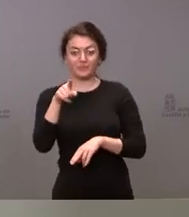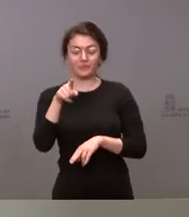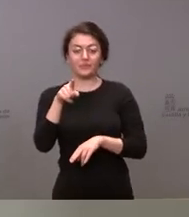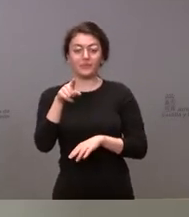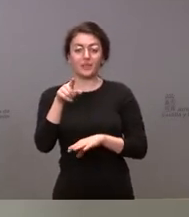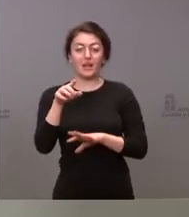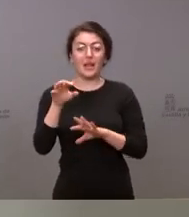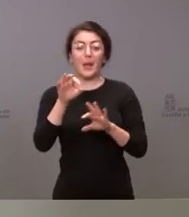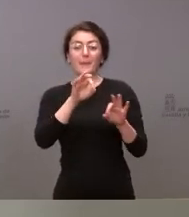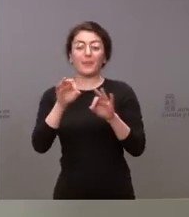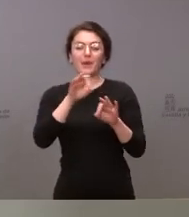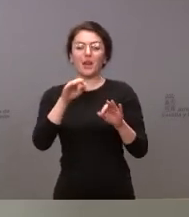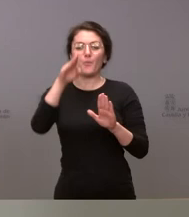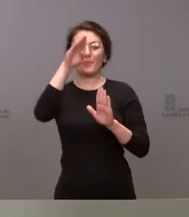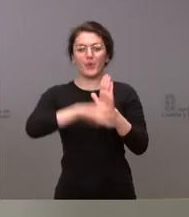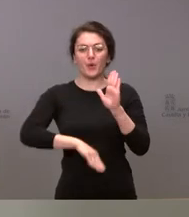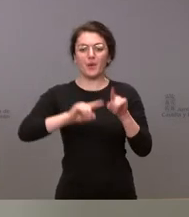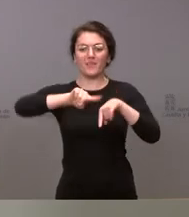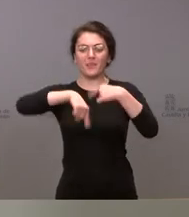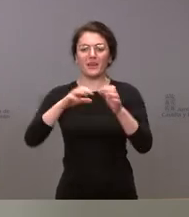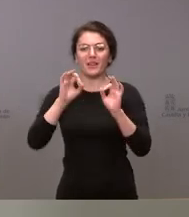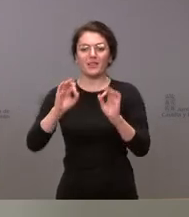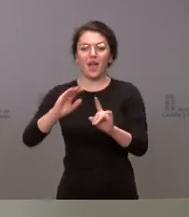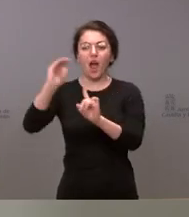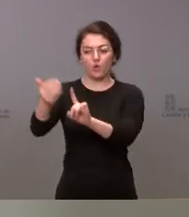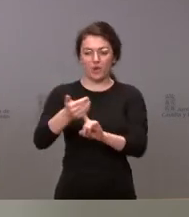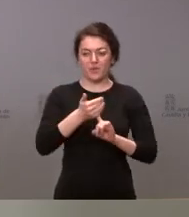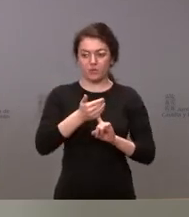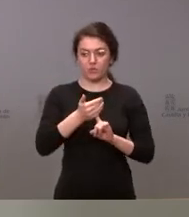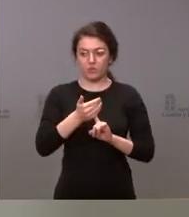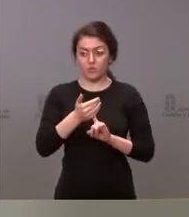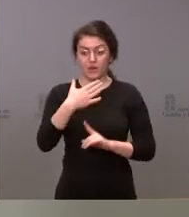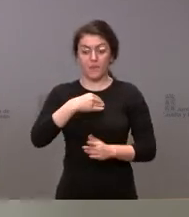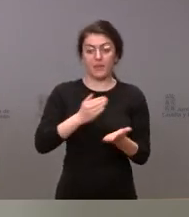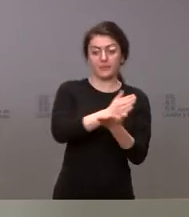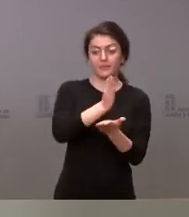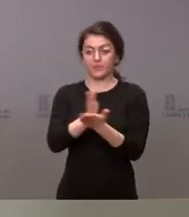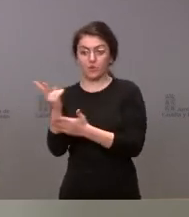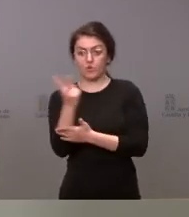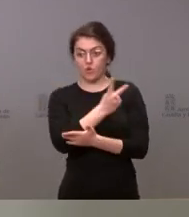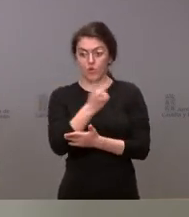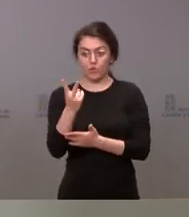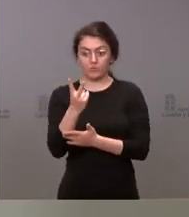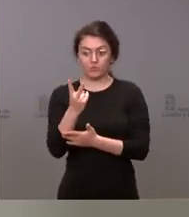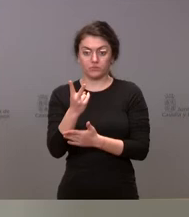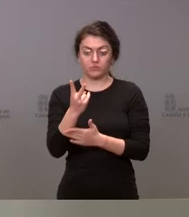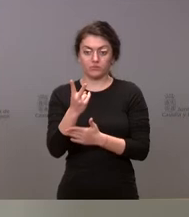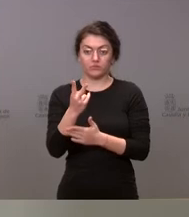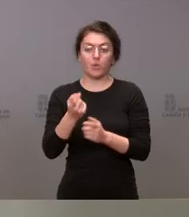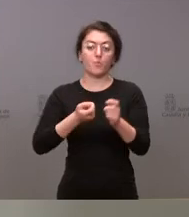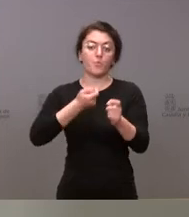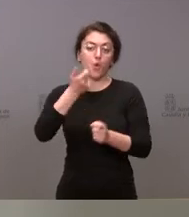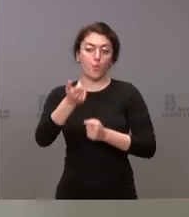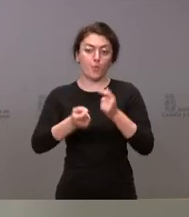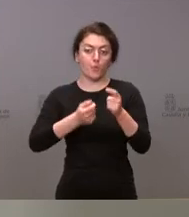de acogimiento. Ambos mecanismos pueden ser válidos a medida que vayamos teniendo estas personas que puedan llegar a nuestra comunidad